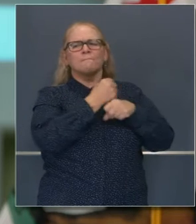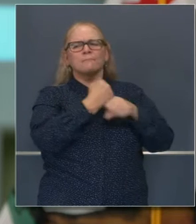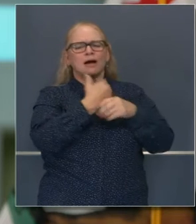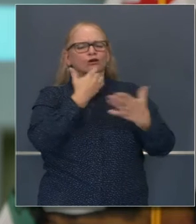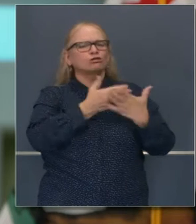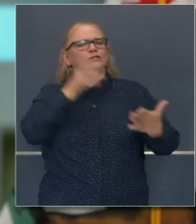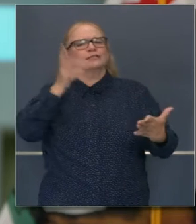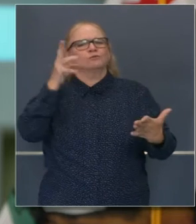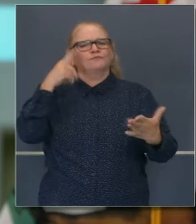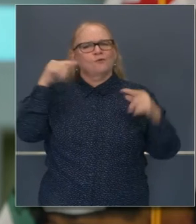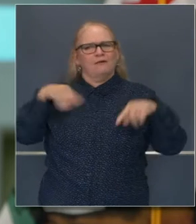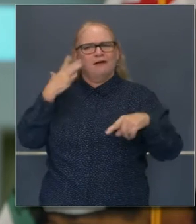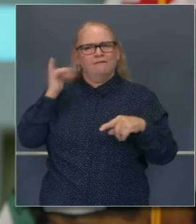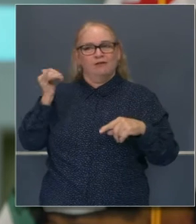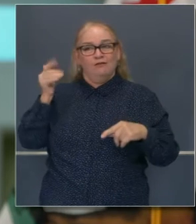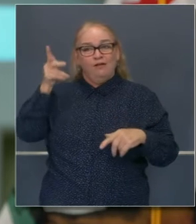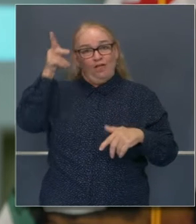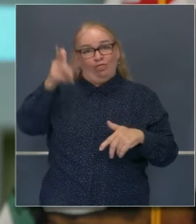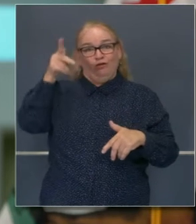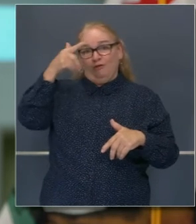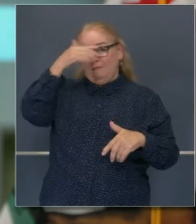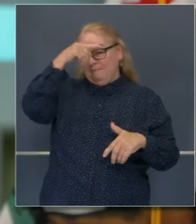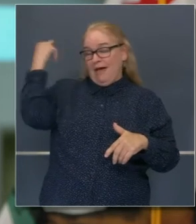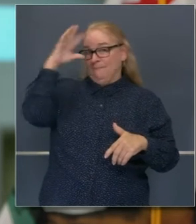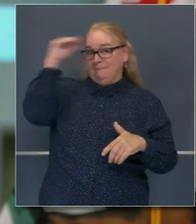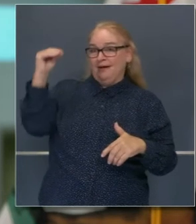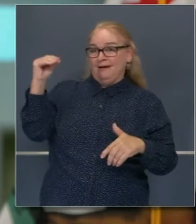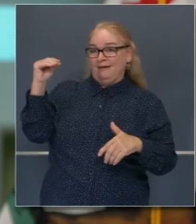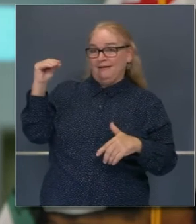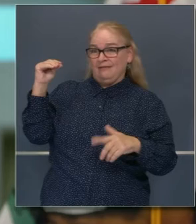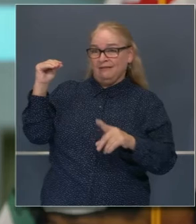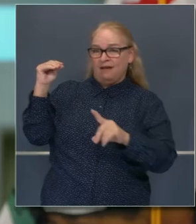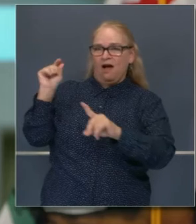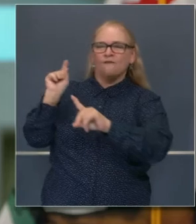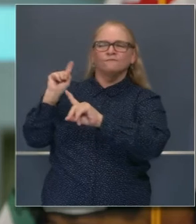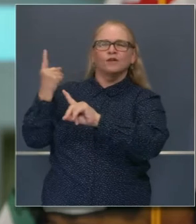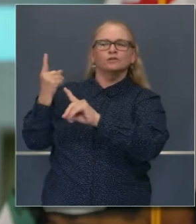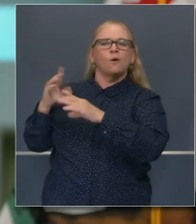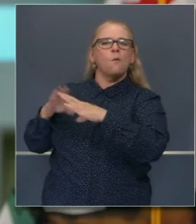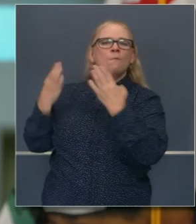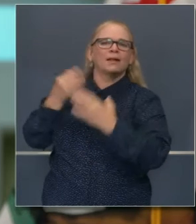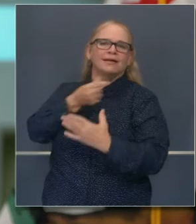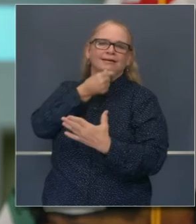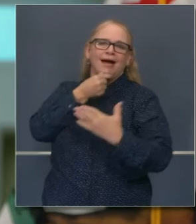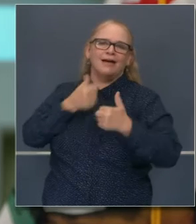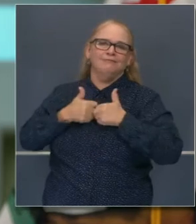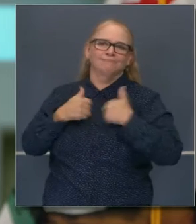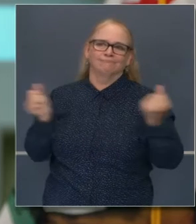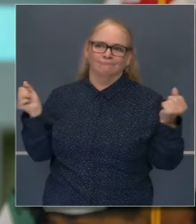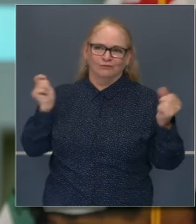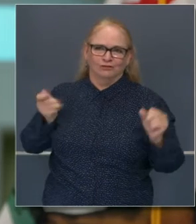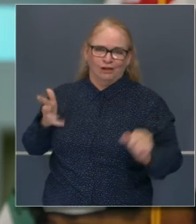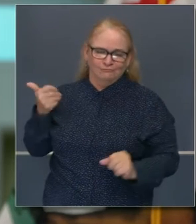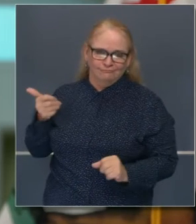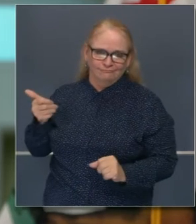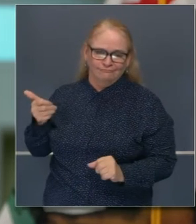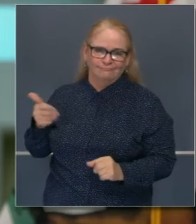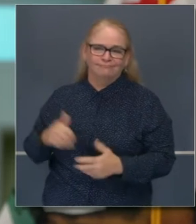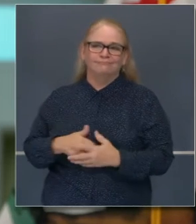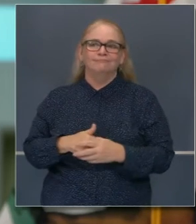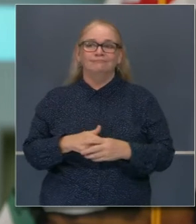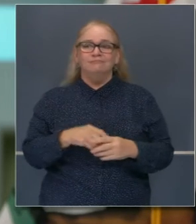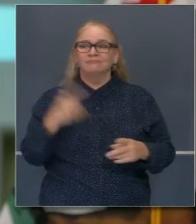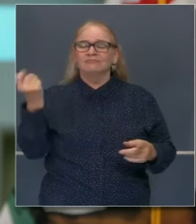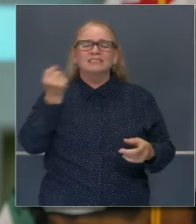el tercer hombre afroamericano sirviendo en la Corte Suprema. Y el primer juez de la Corte Suprema, Gay. Y como